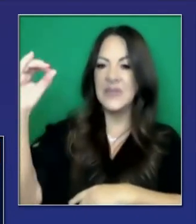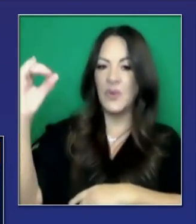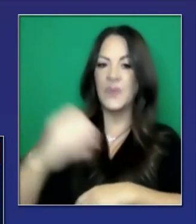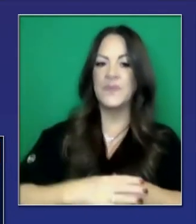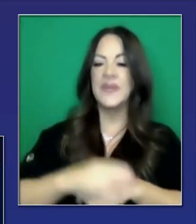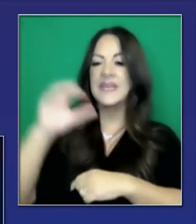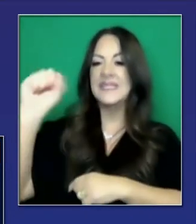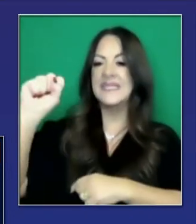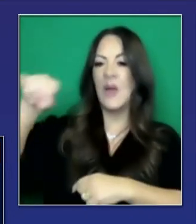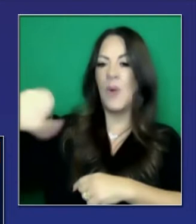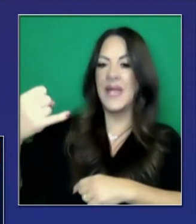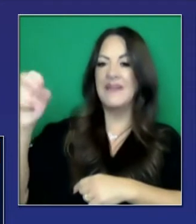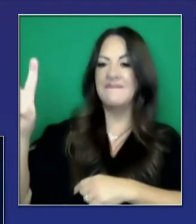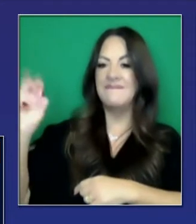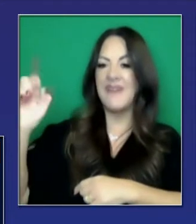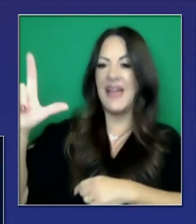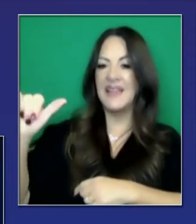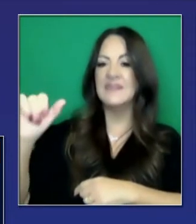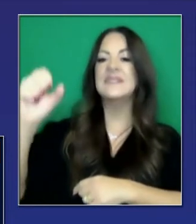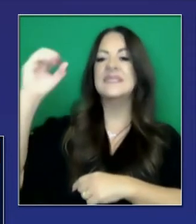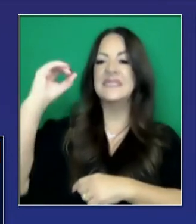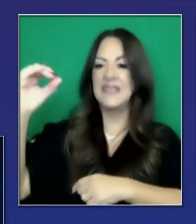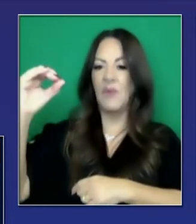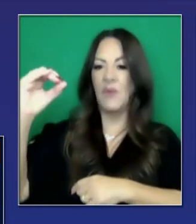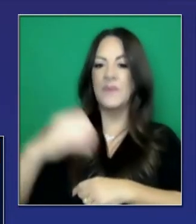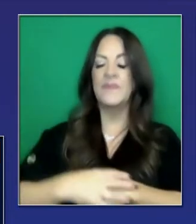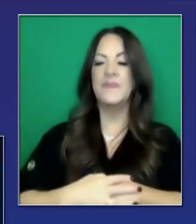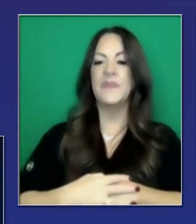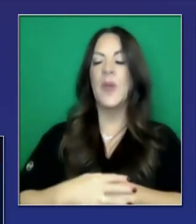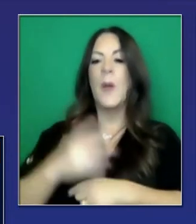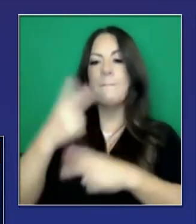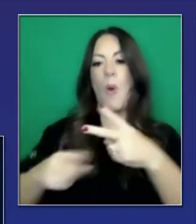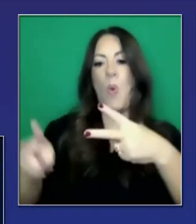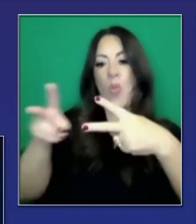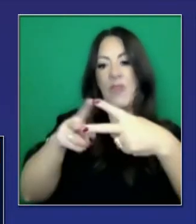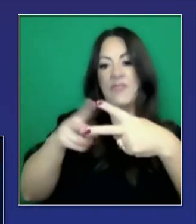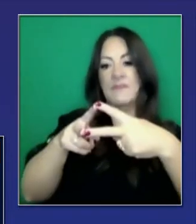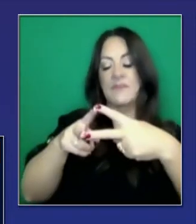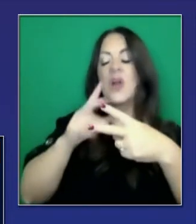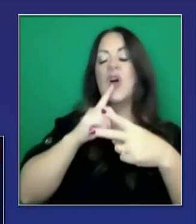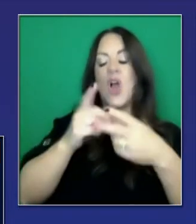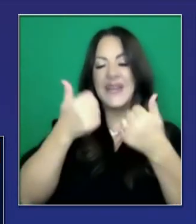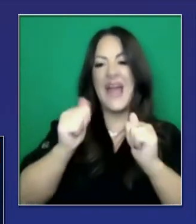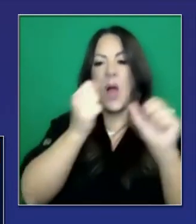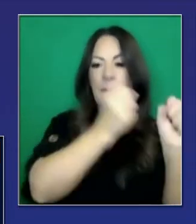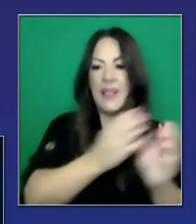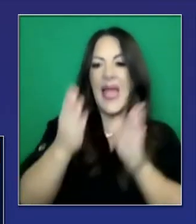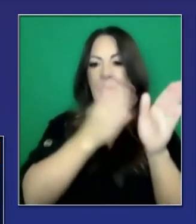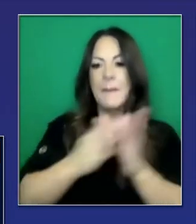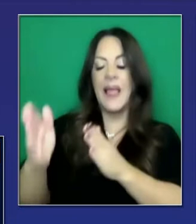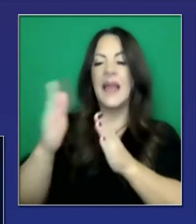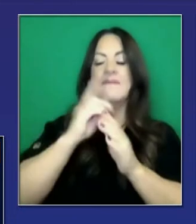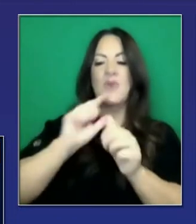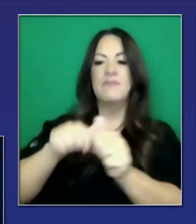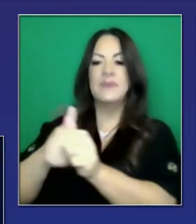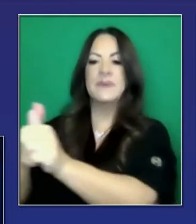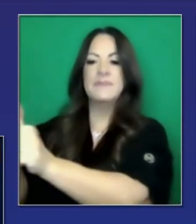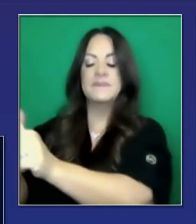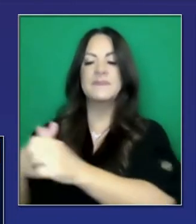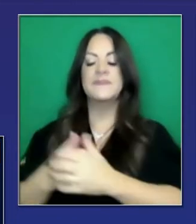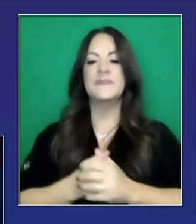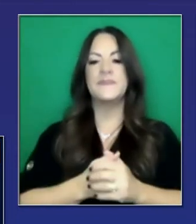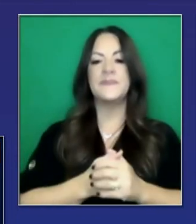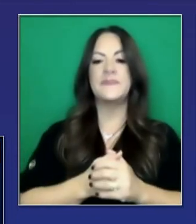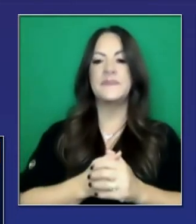Efectivamente es cero en San Joaquín. En ambas regiones están en la planificación de brotes o aumentos de brotes. En muchos